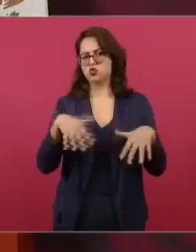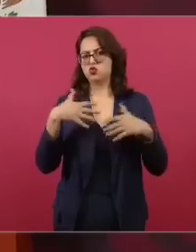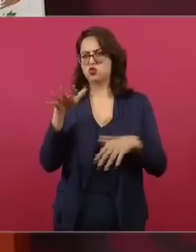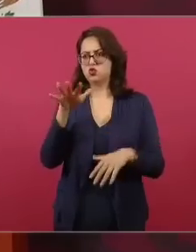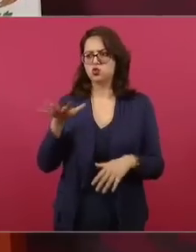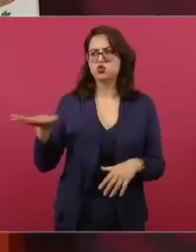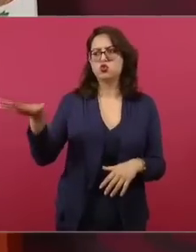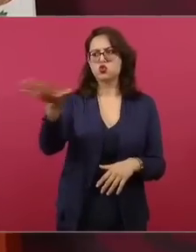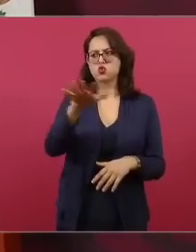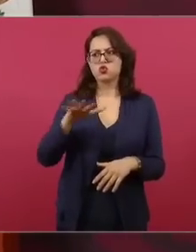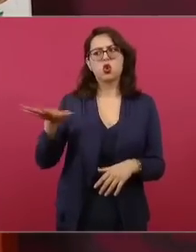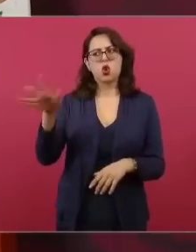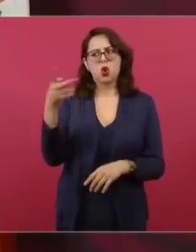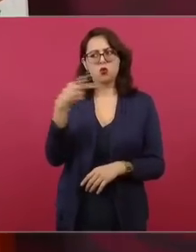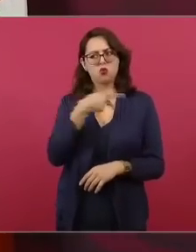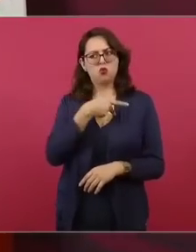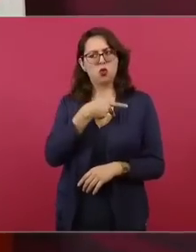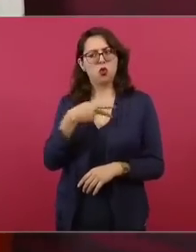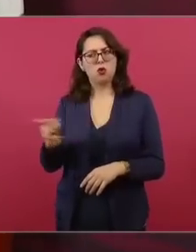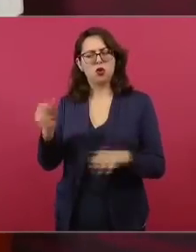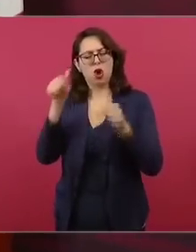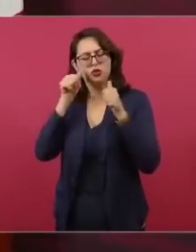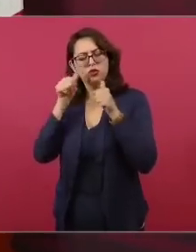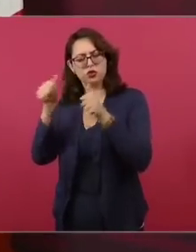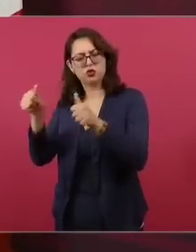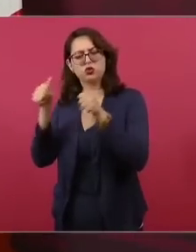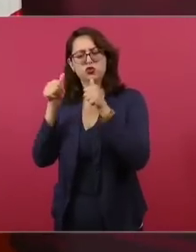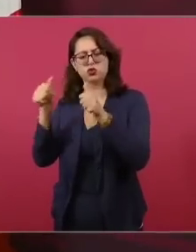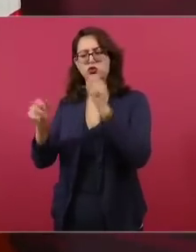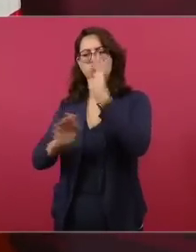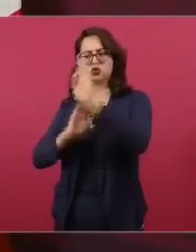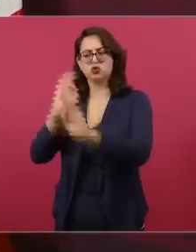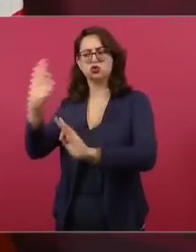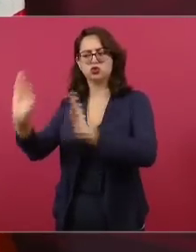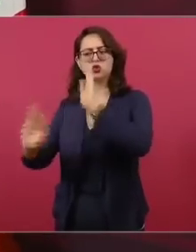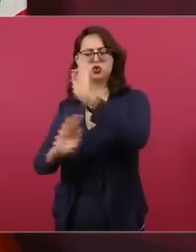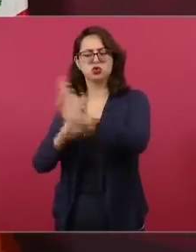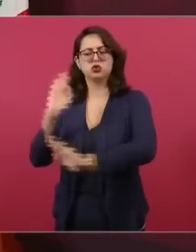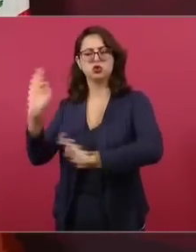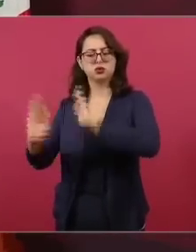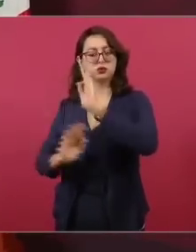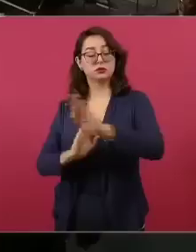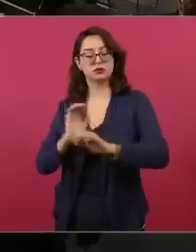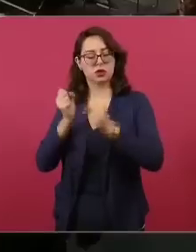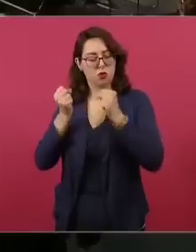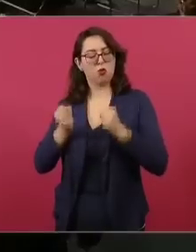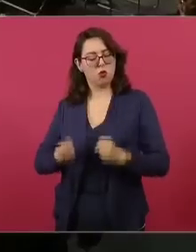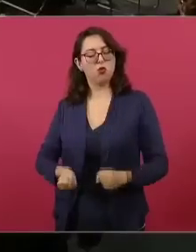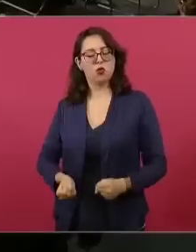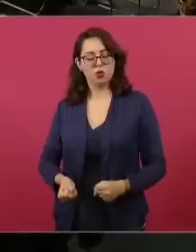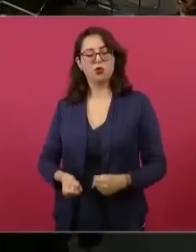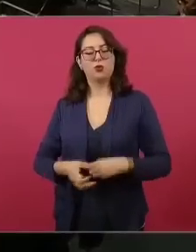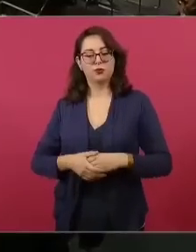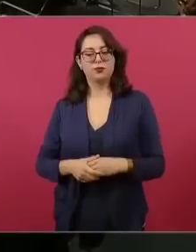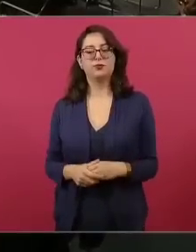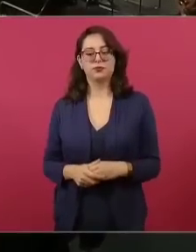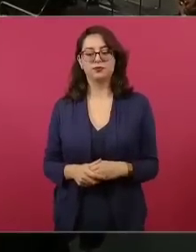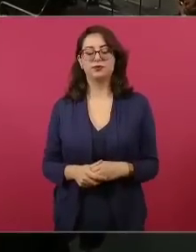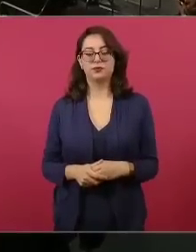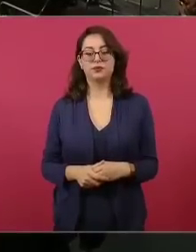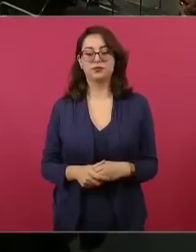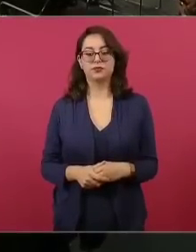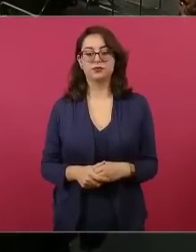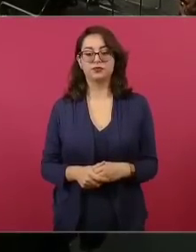la única elección que ha ganado, no sé si otra, fue la de